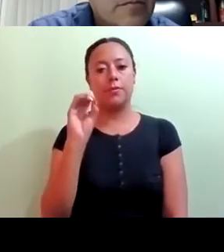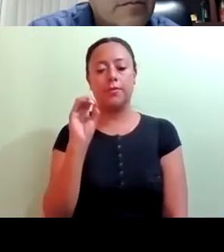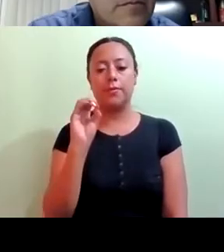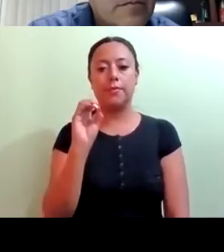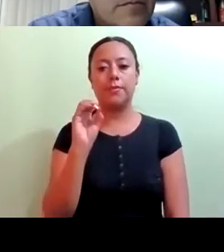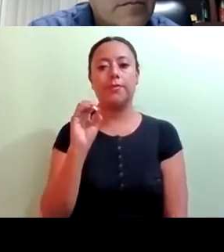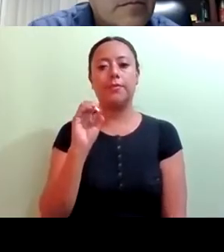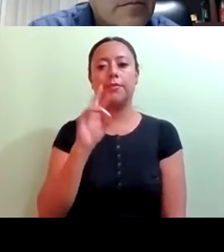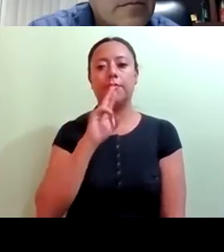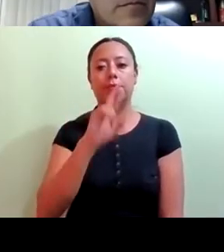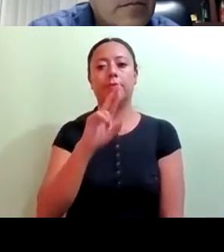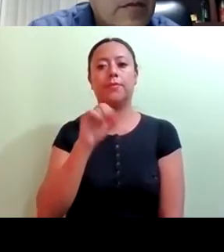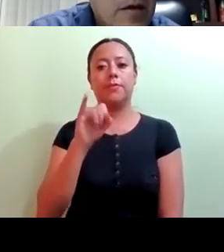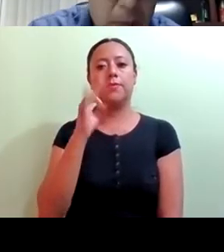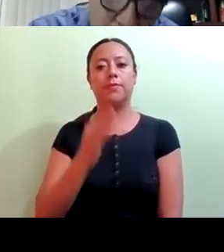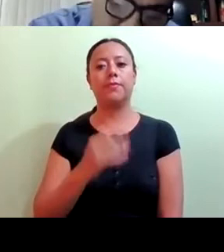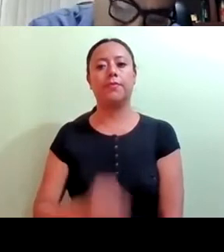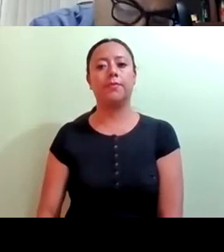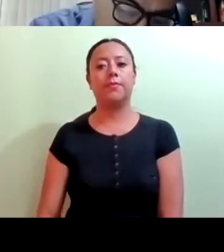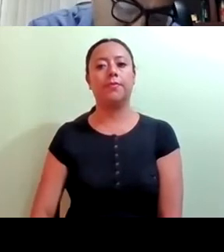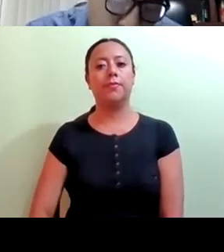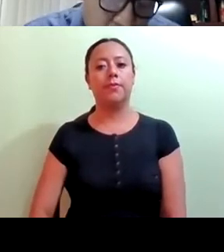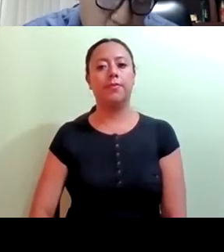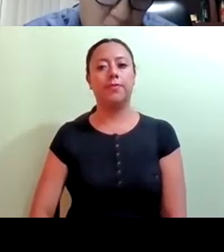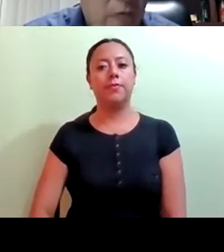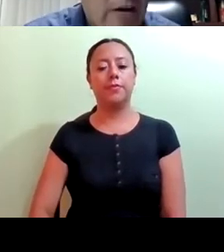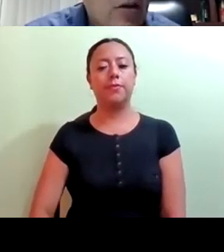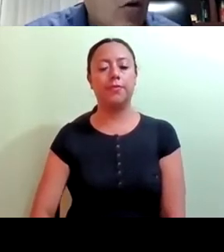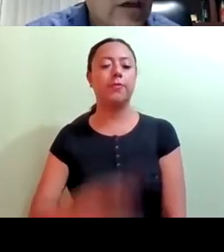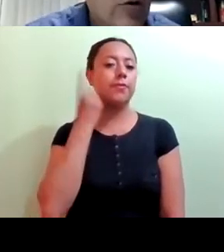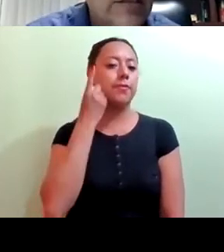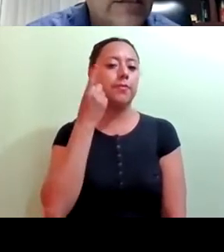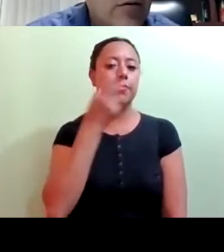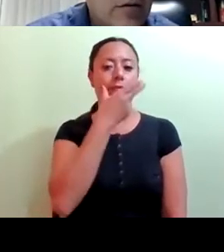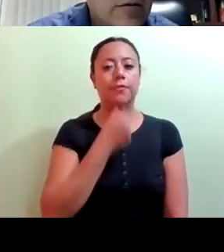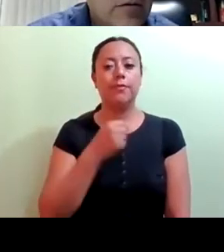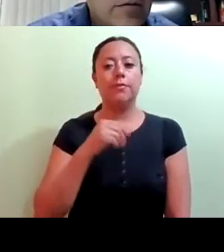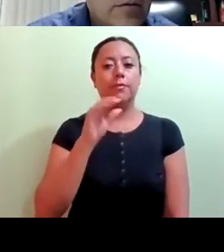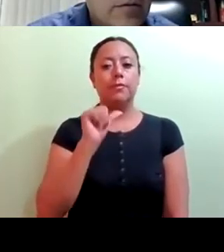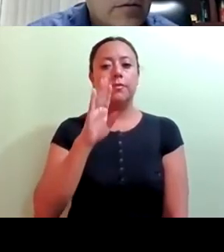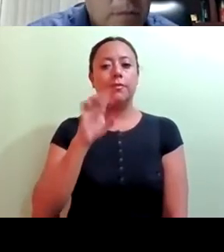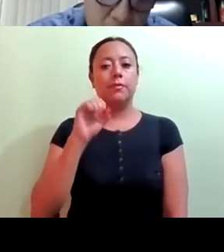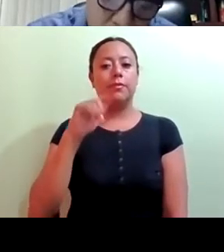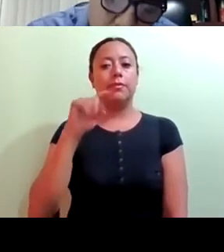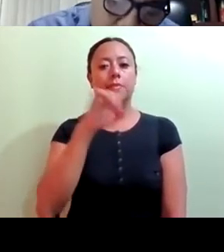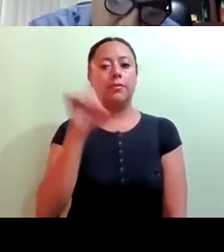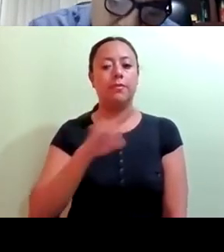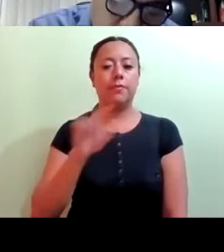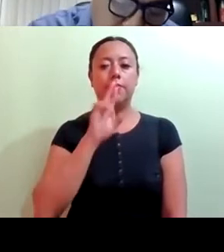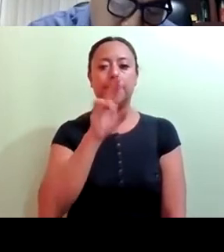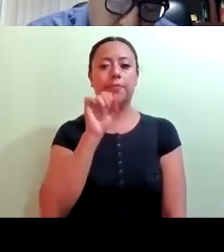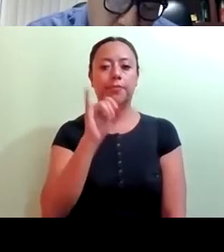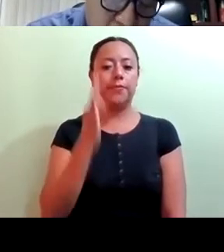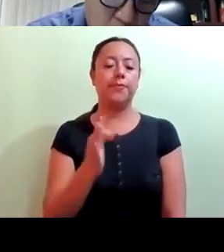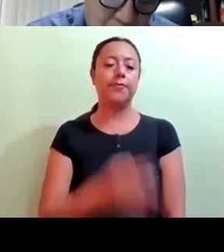Janet Guerrero, a favor. Gracias, diputada. Diputado Fernando José Aboy Tizarro. Aboy Tizempro. Gracias,